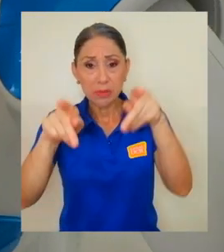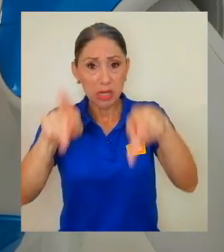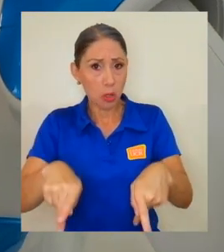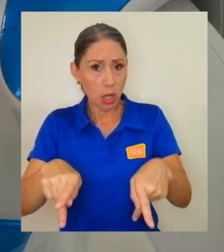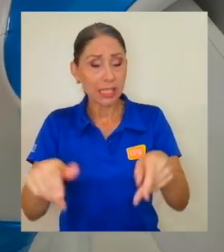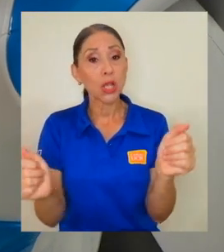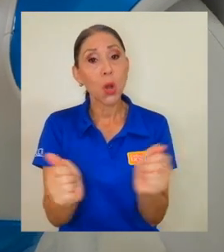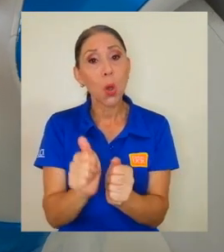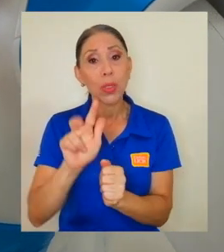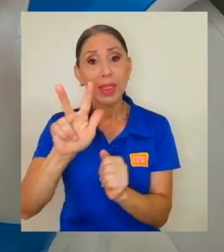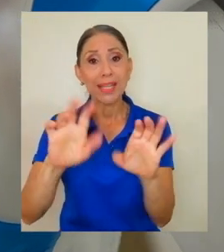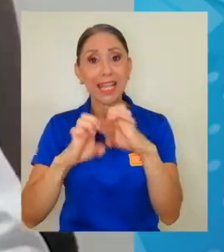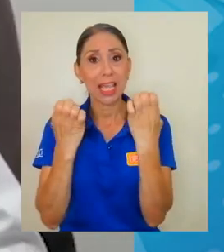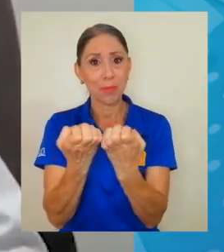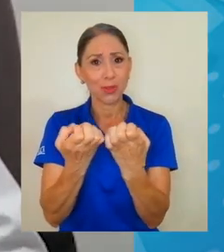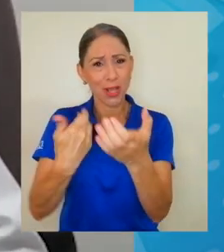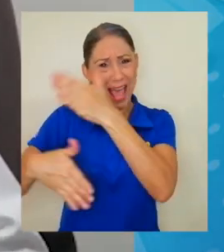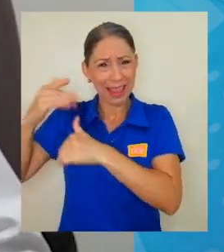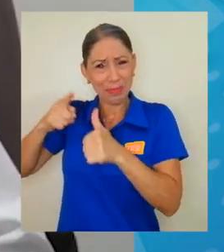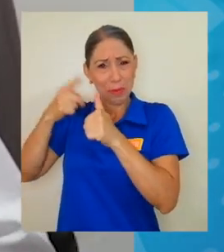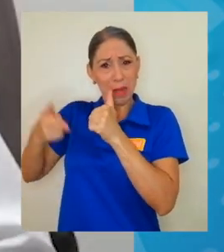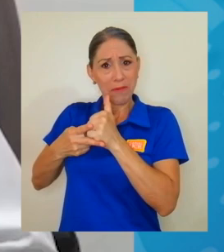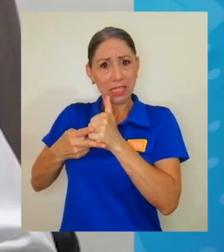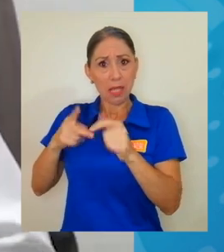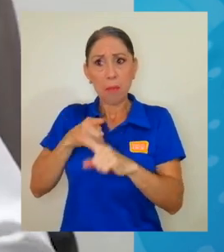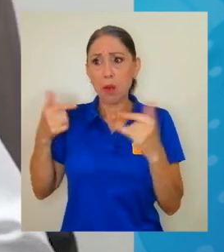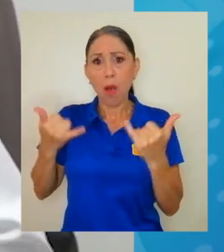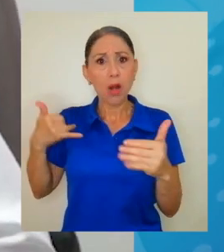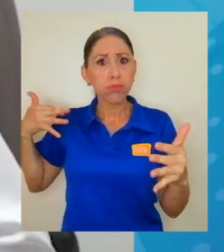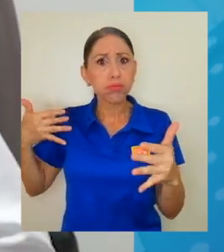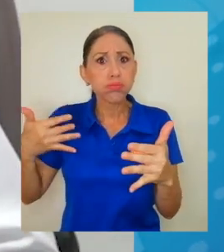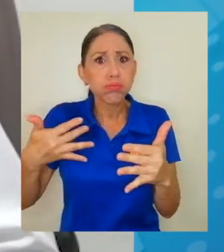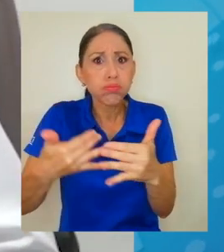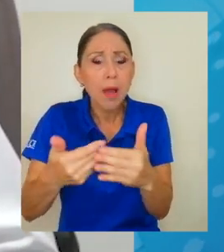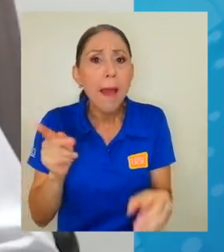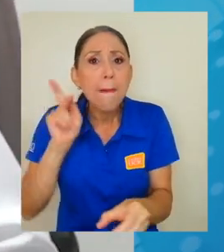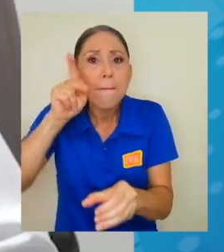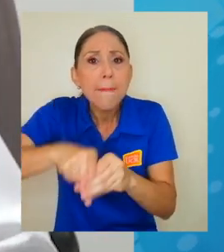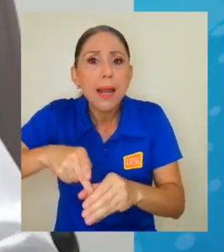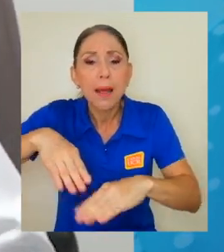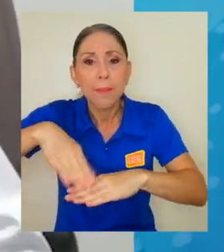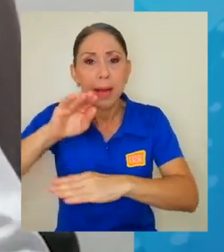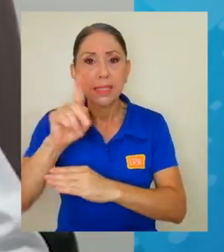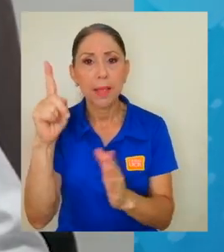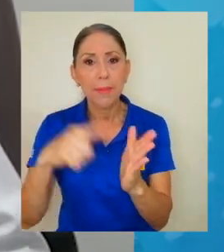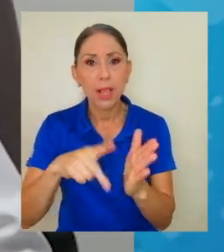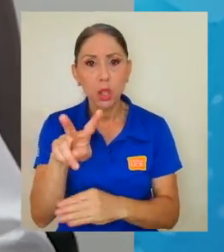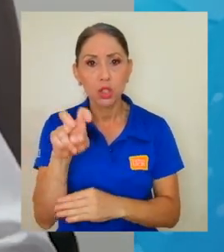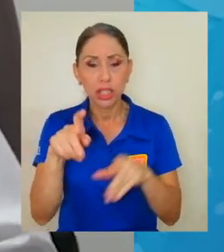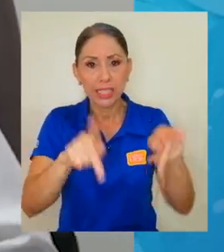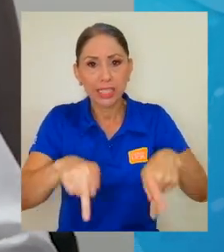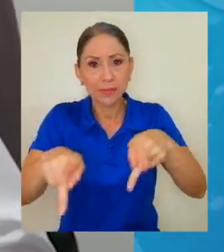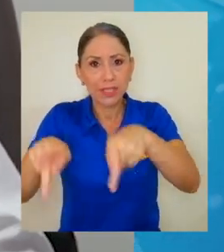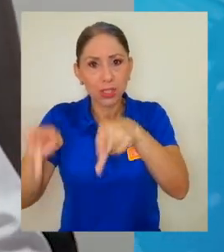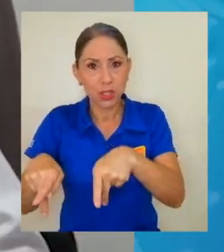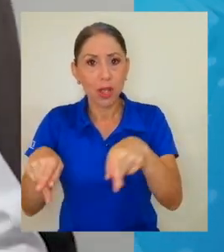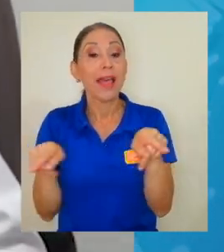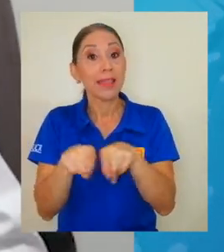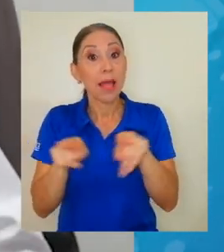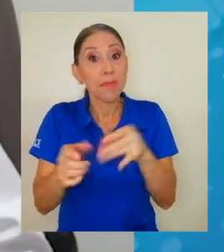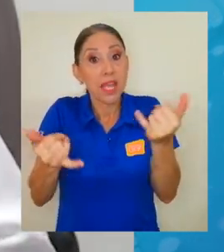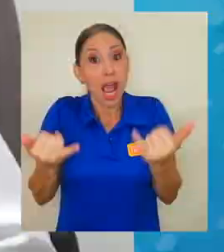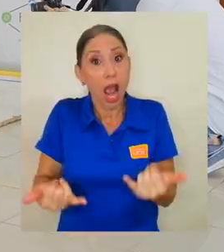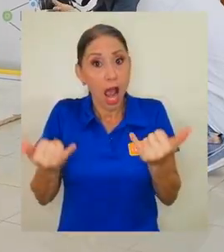equipos en la primera edición, a hoy que ya tenemos participación de más de 1.200 personas y hasta tenemos, digamos, una